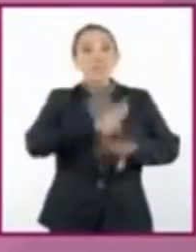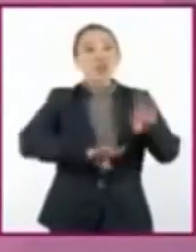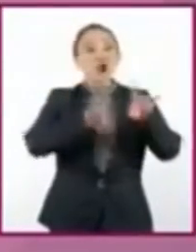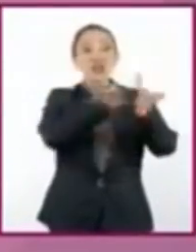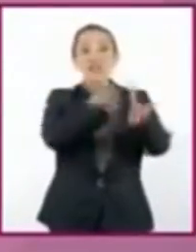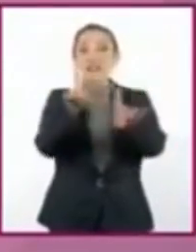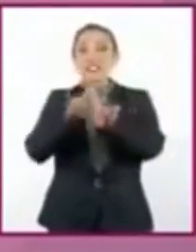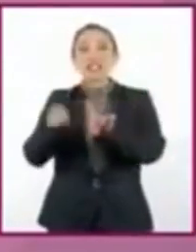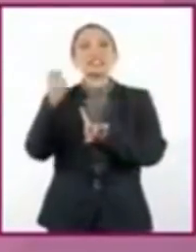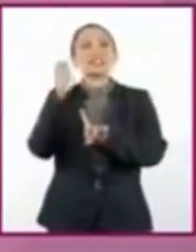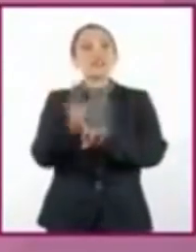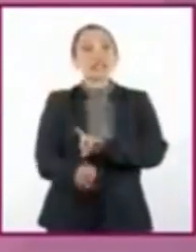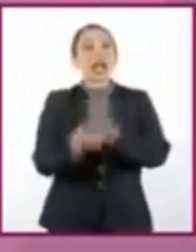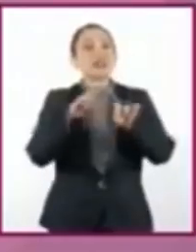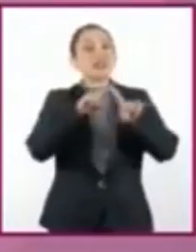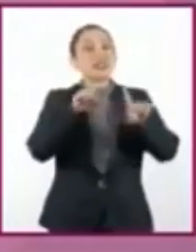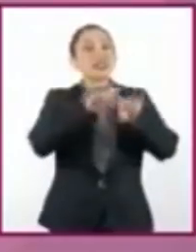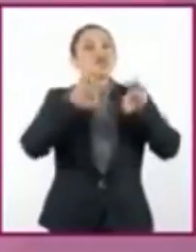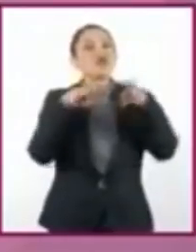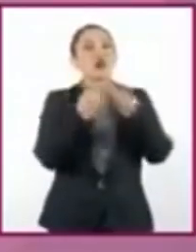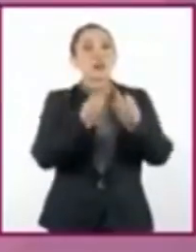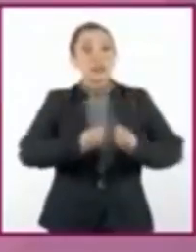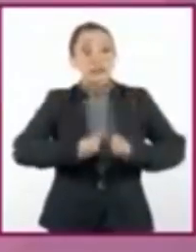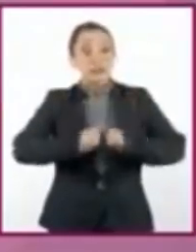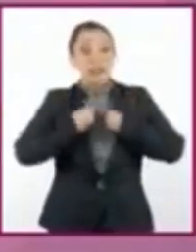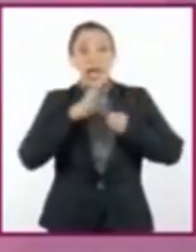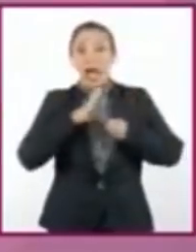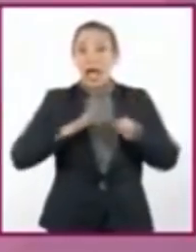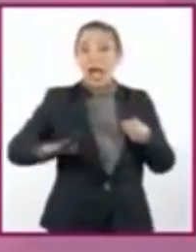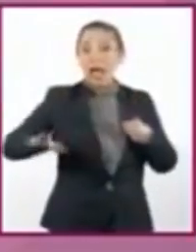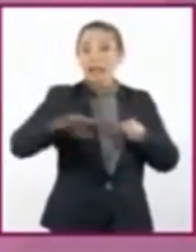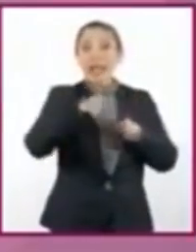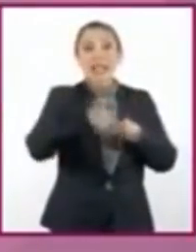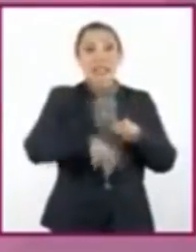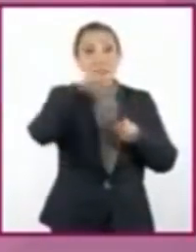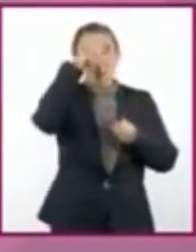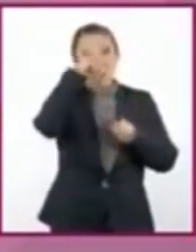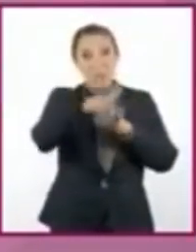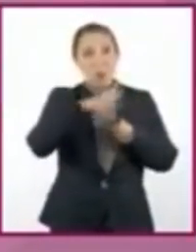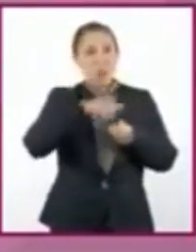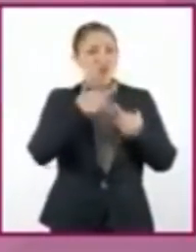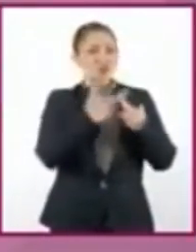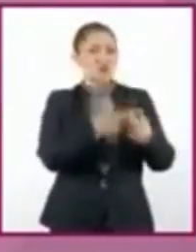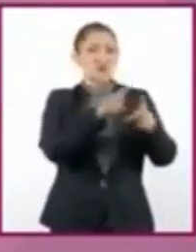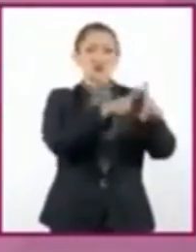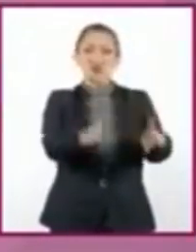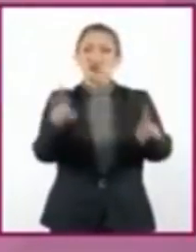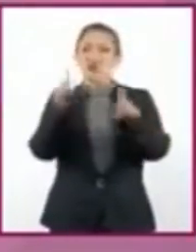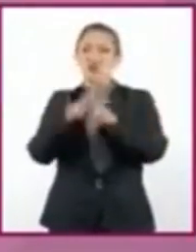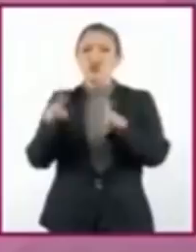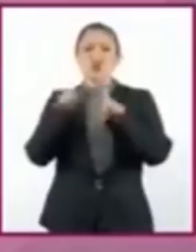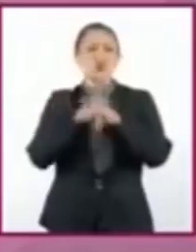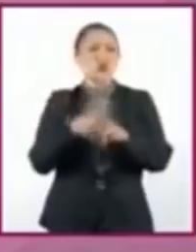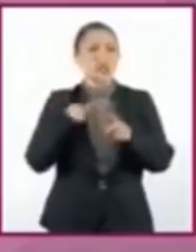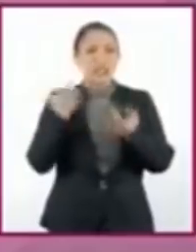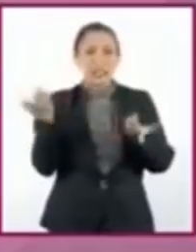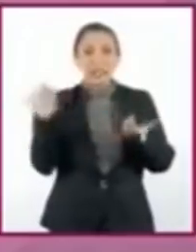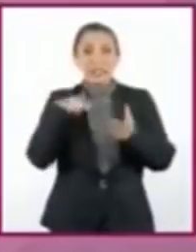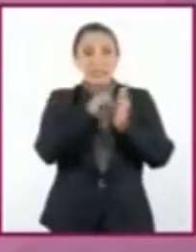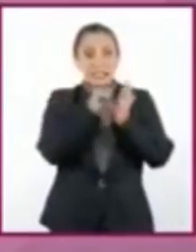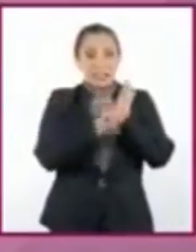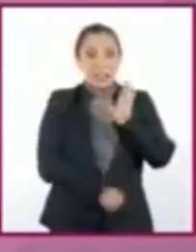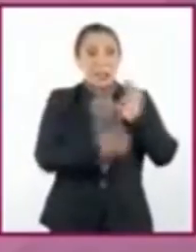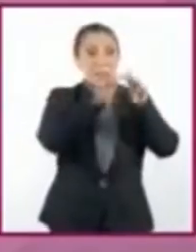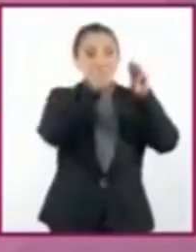refiere a la variedad de formas de vida y que México es un país mega diverso gracias a sus grandes y complejos sistemas